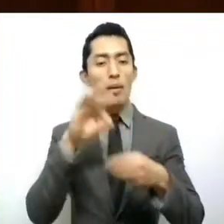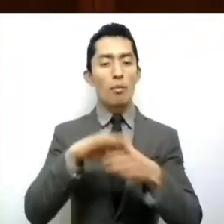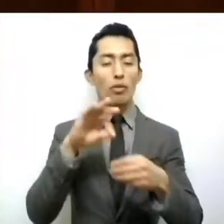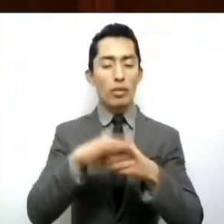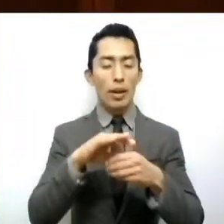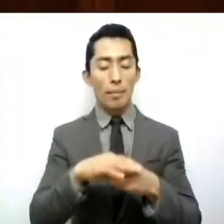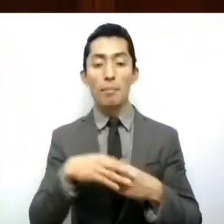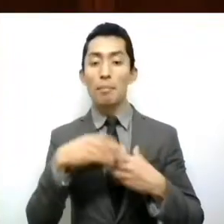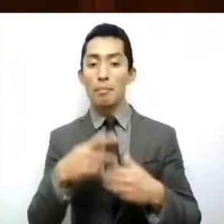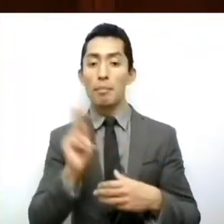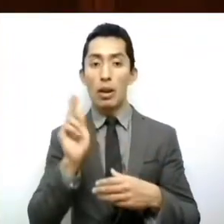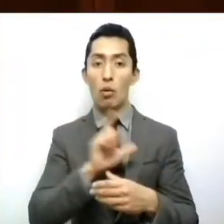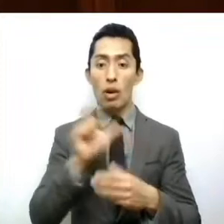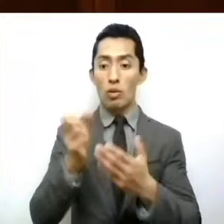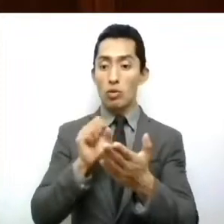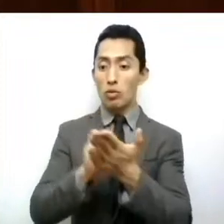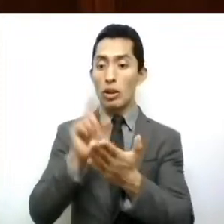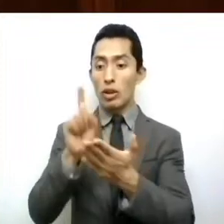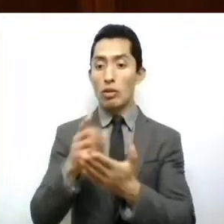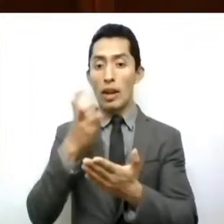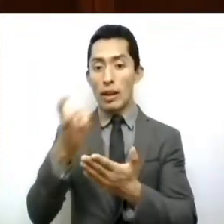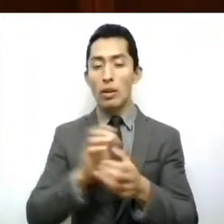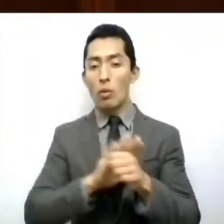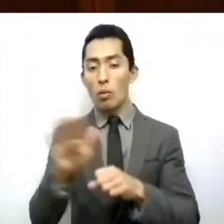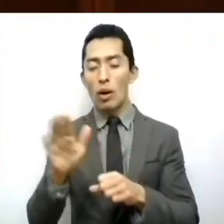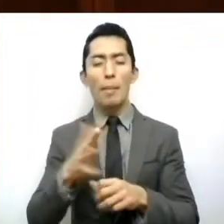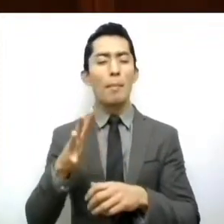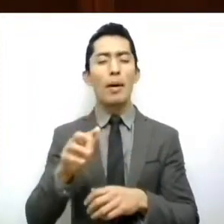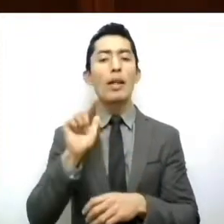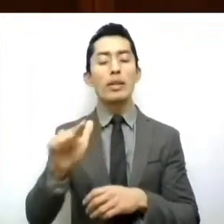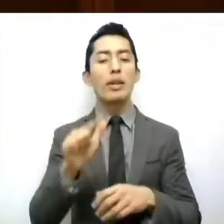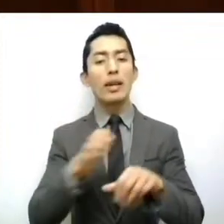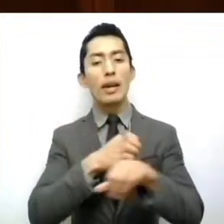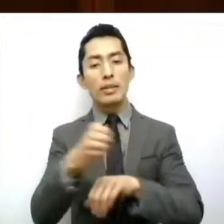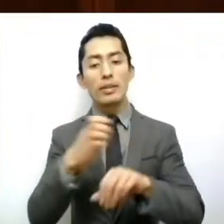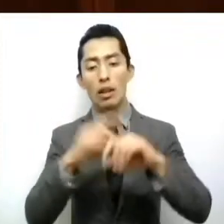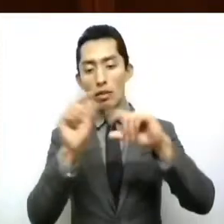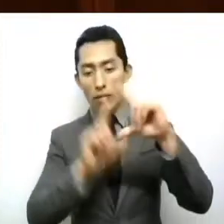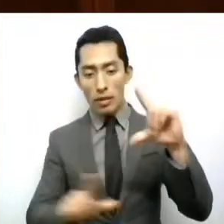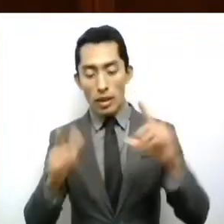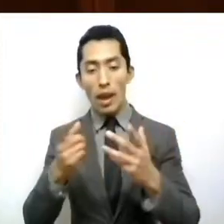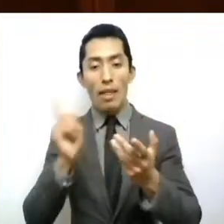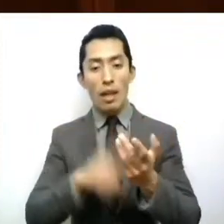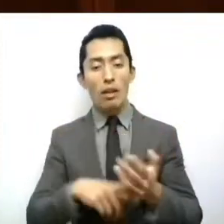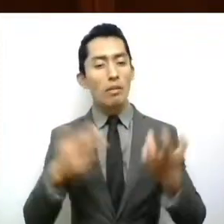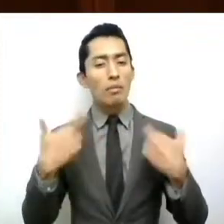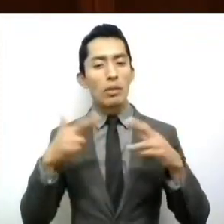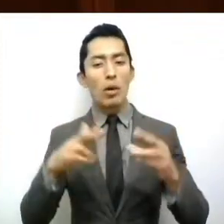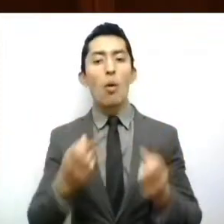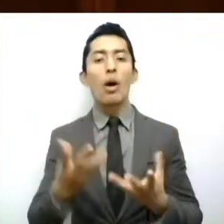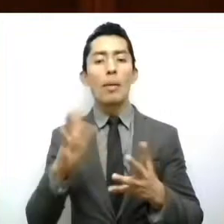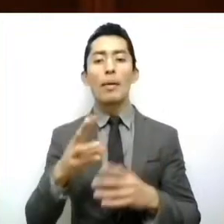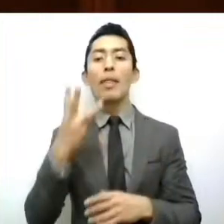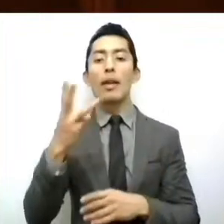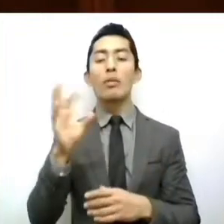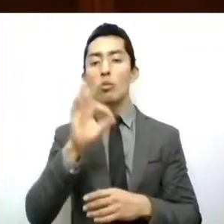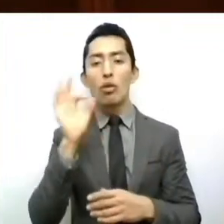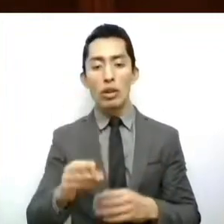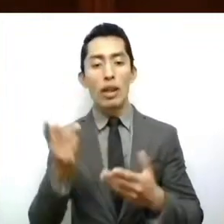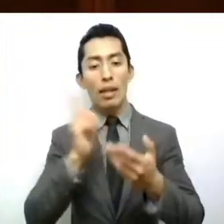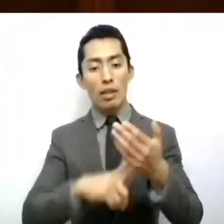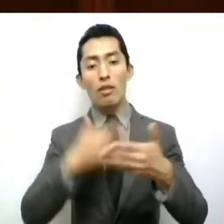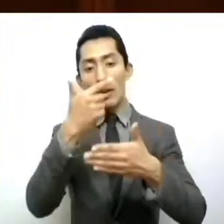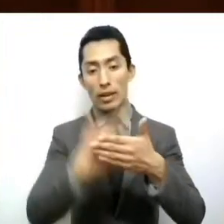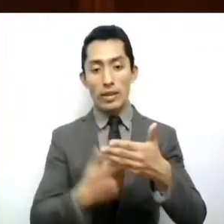la solicitud corresponde al menos a 17 entidades federativas que representen como mínimo el 3% de la lista nominal